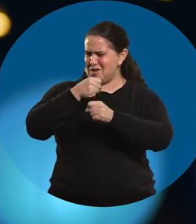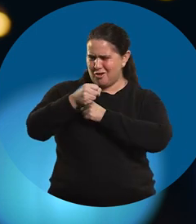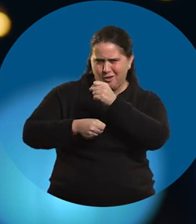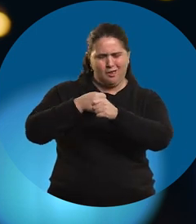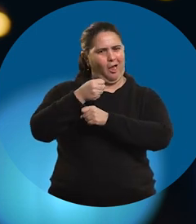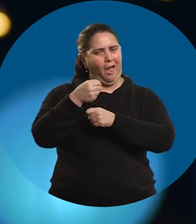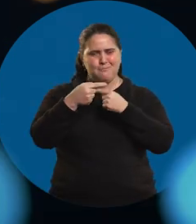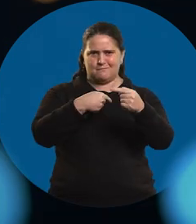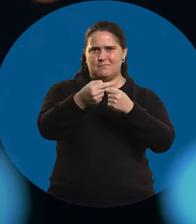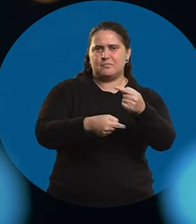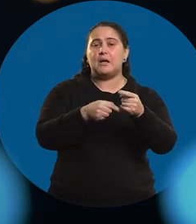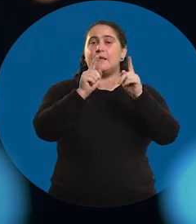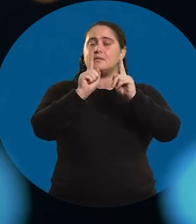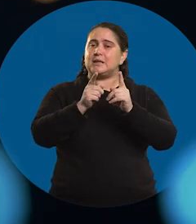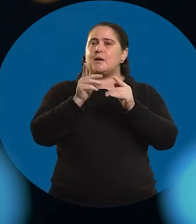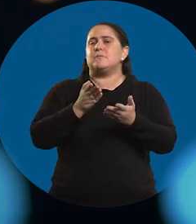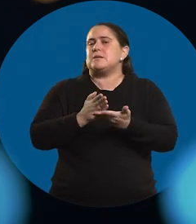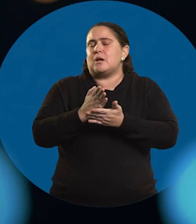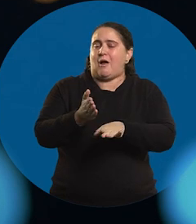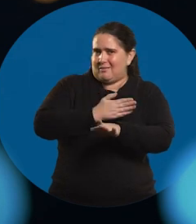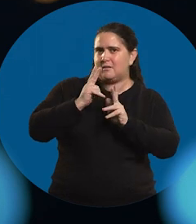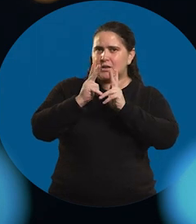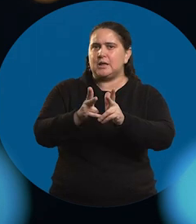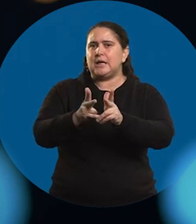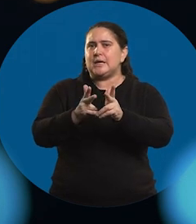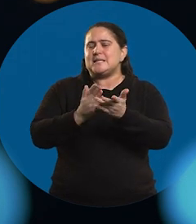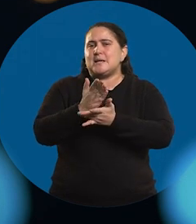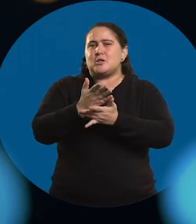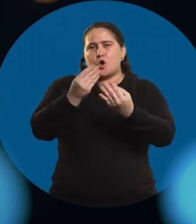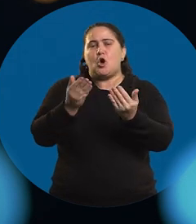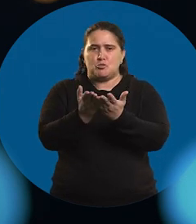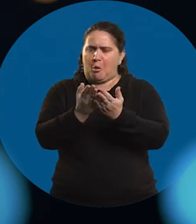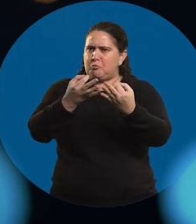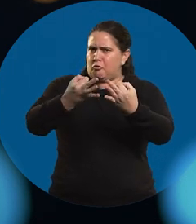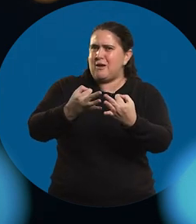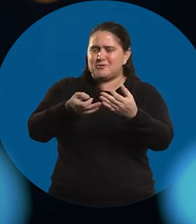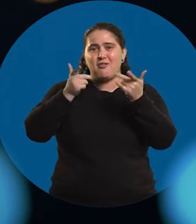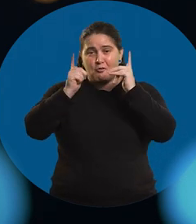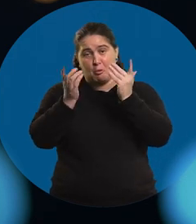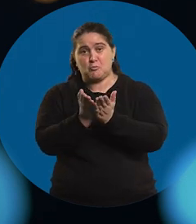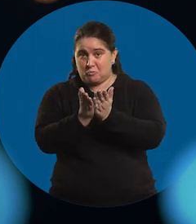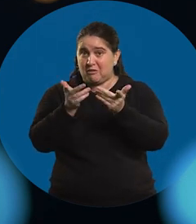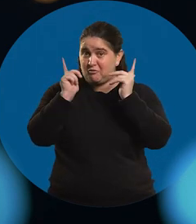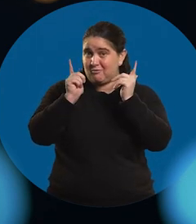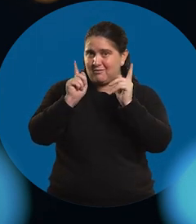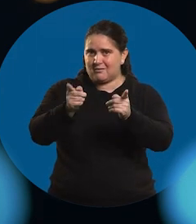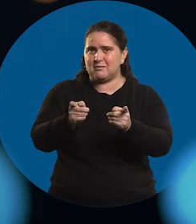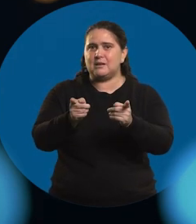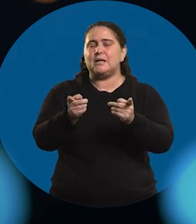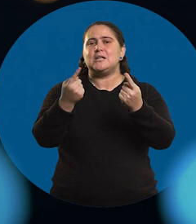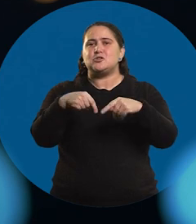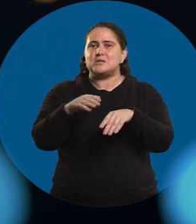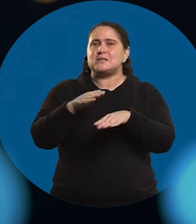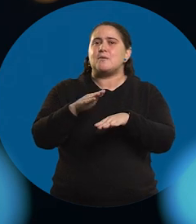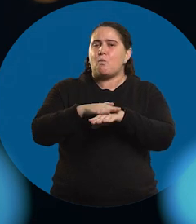muchísimos años. Después, como te dije, siempre me fue muy bien en los estudios, disfruté mucho de los estudios.